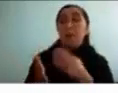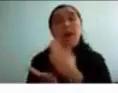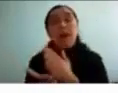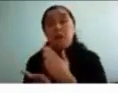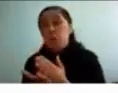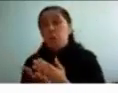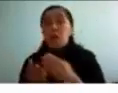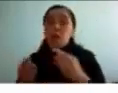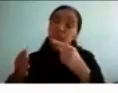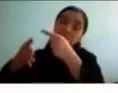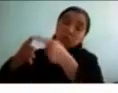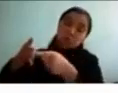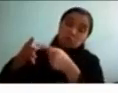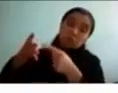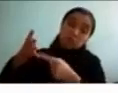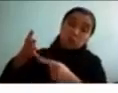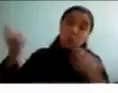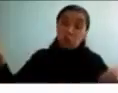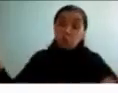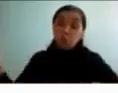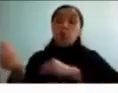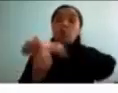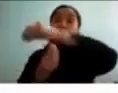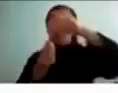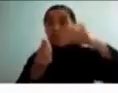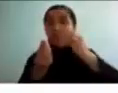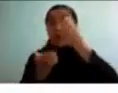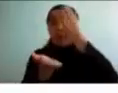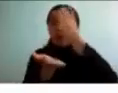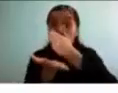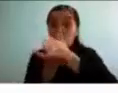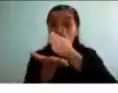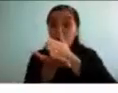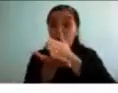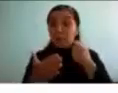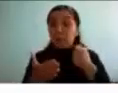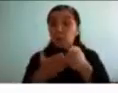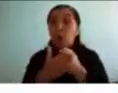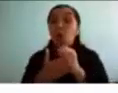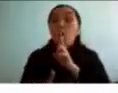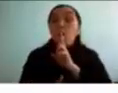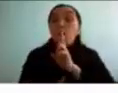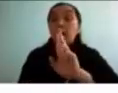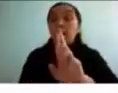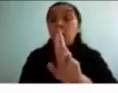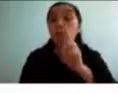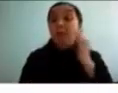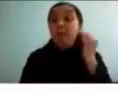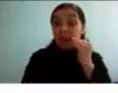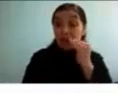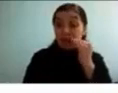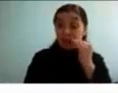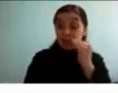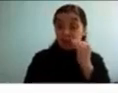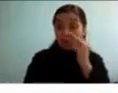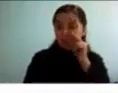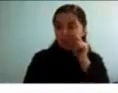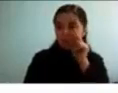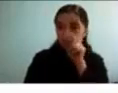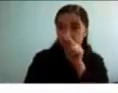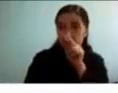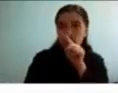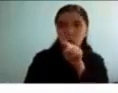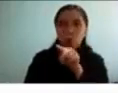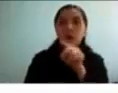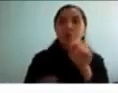y determina el comportamiento final por lo tanto el comportamiento final o la respuesta final de un niño lo que nosotros observamos no le explica